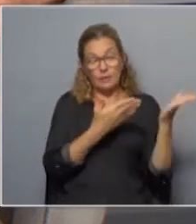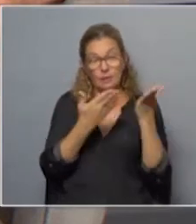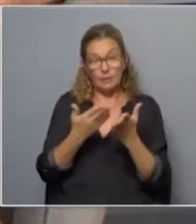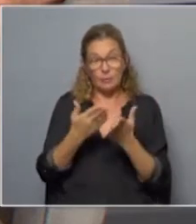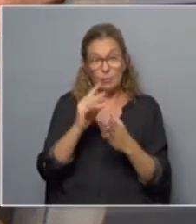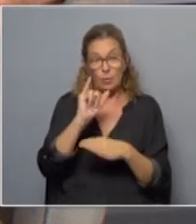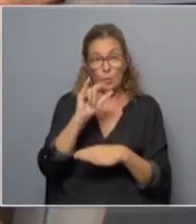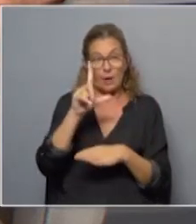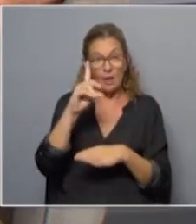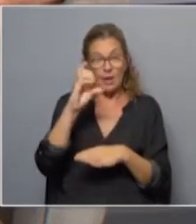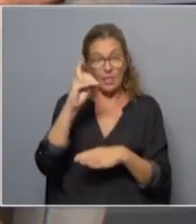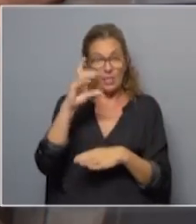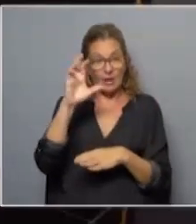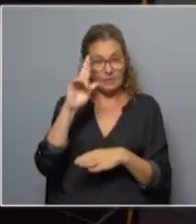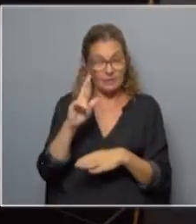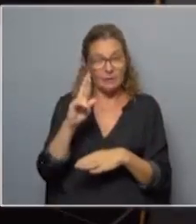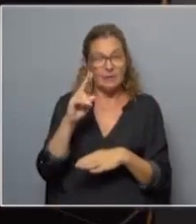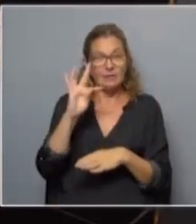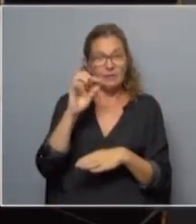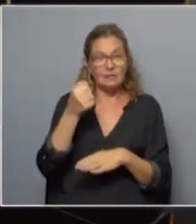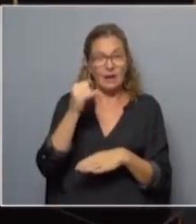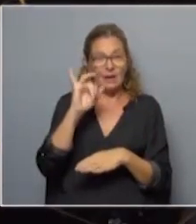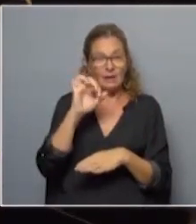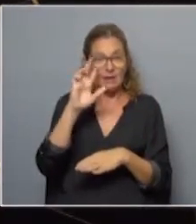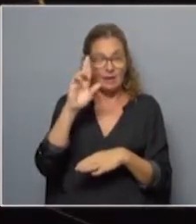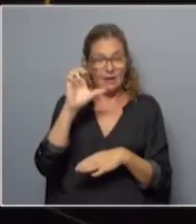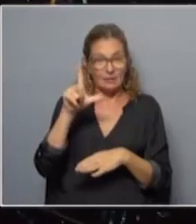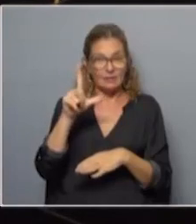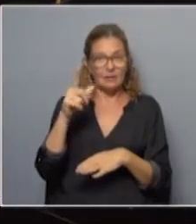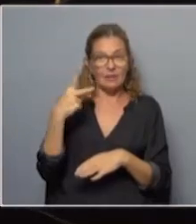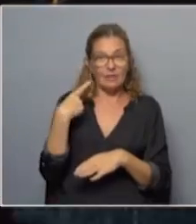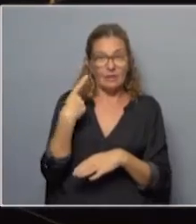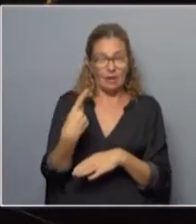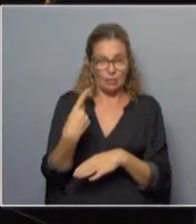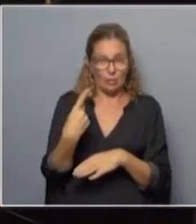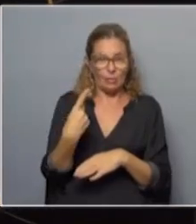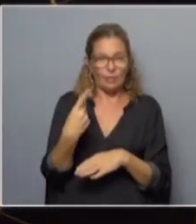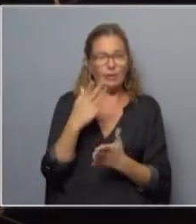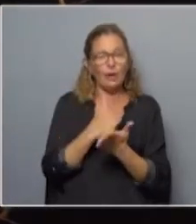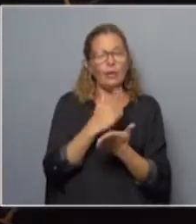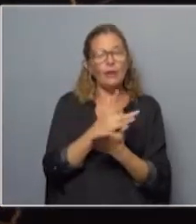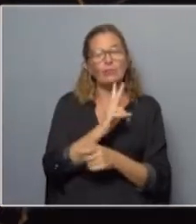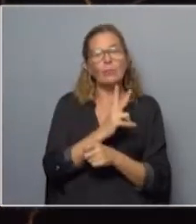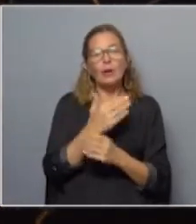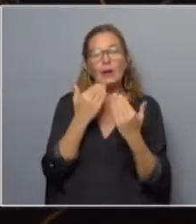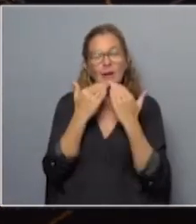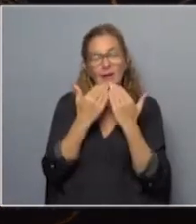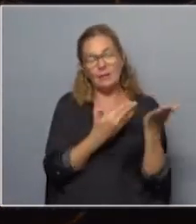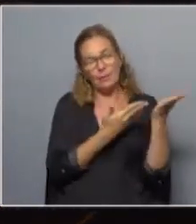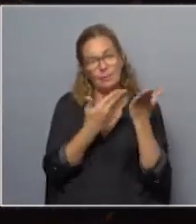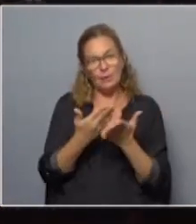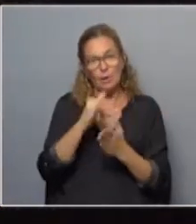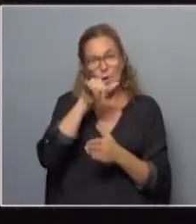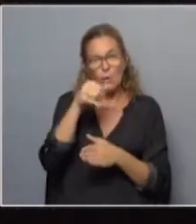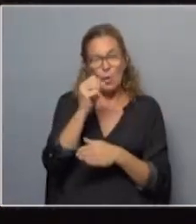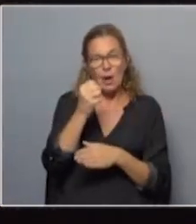a Wilder Tyler, que es director del Mecanismo Nacional de Prevención de la Institución Nacional de Derechos Humanos. Bienvenido, Wilder, gracias. Y a